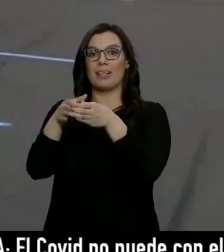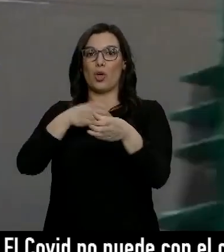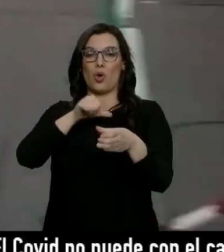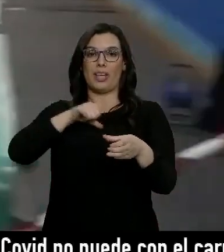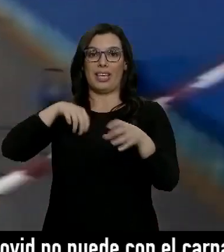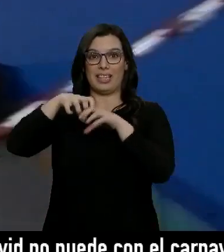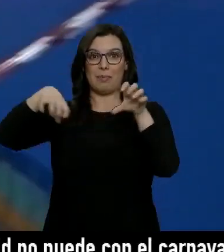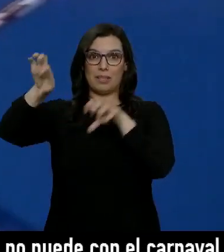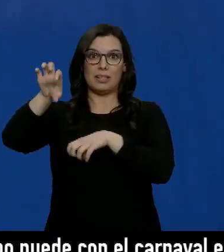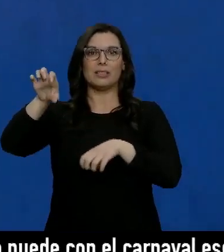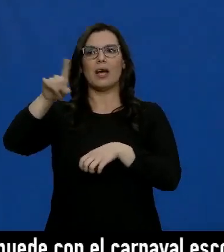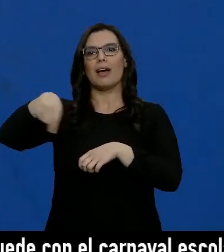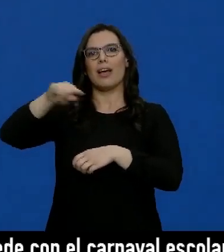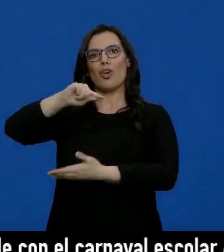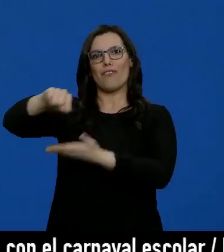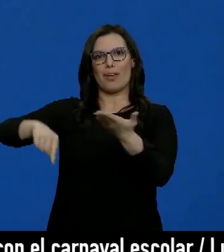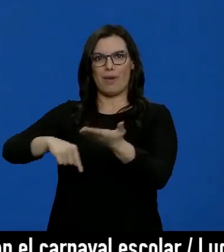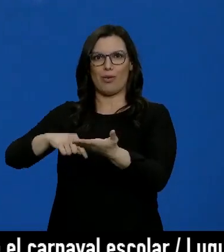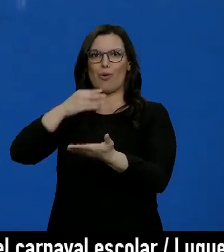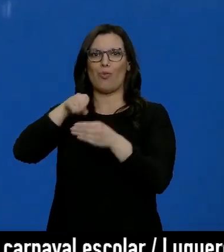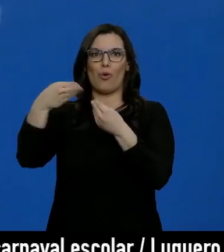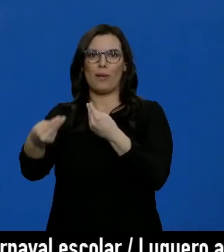que les compromete a no pactar con los socialistas.